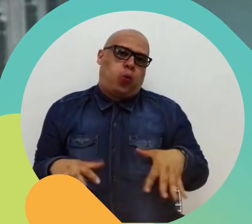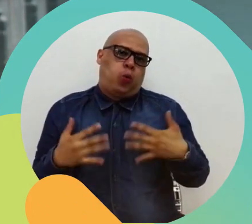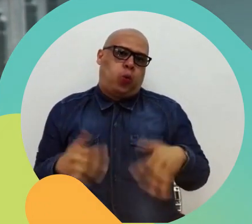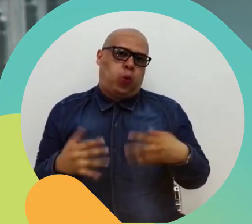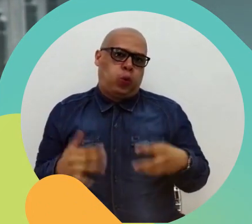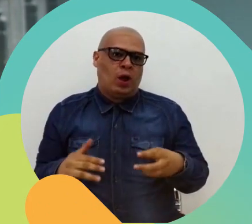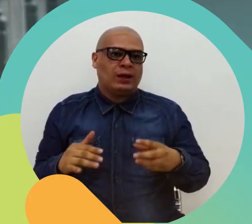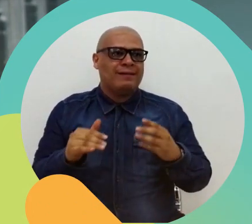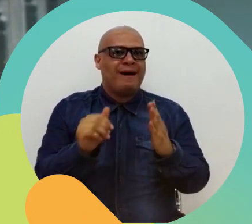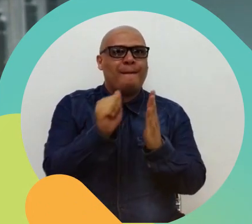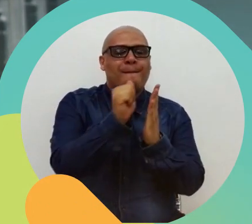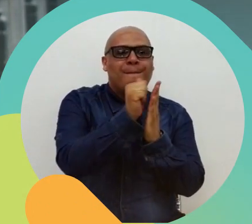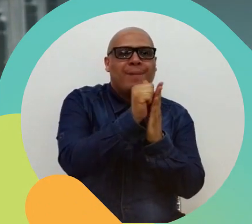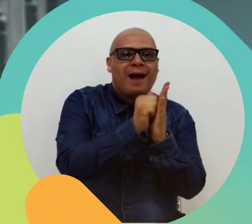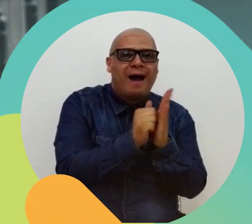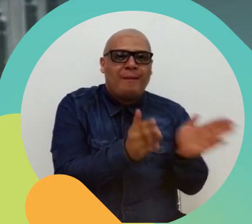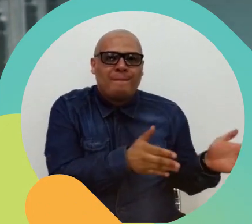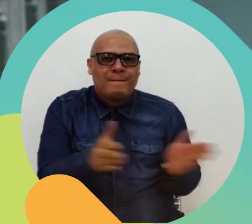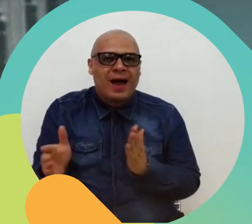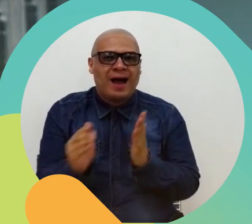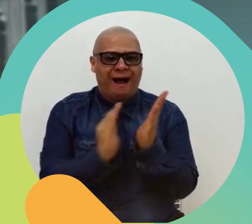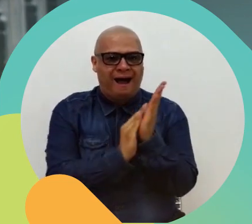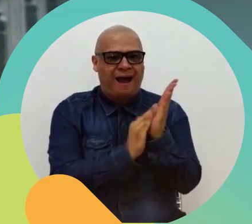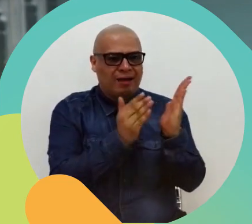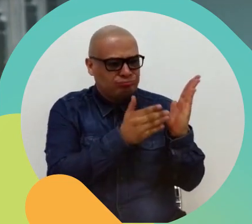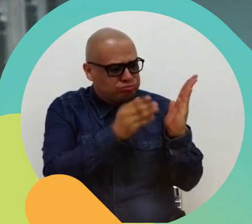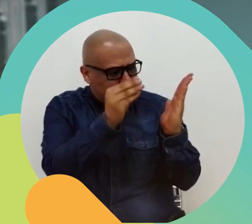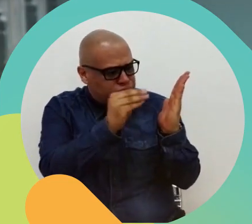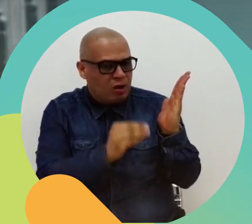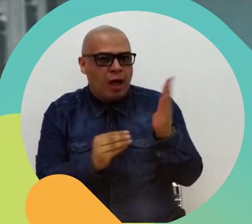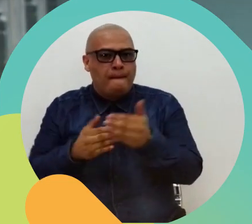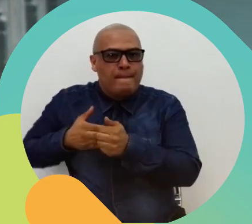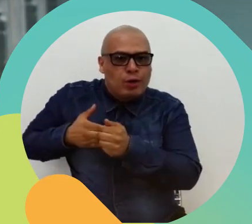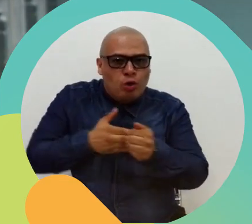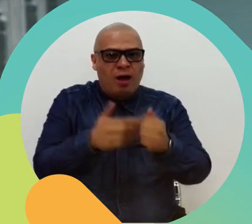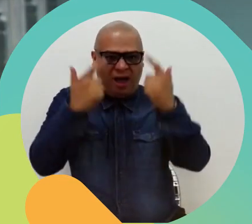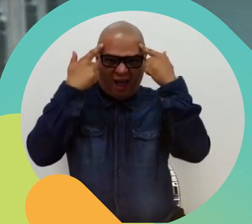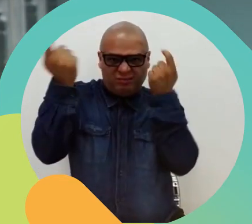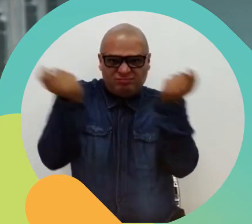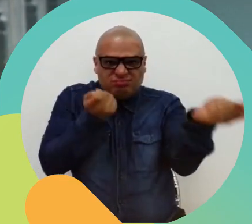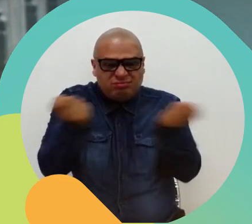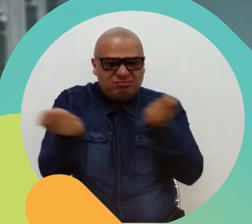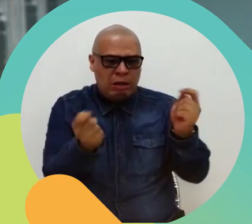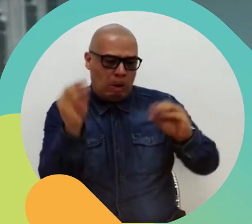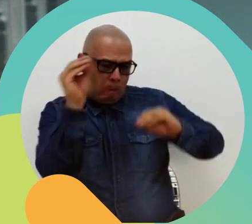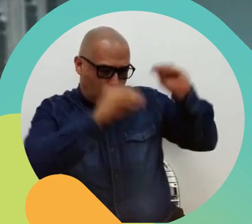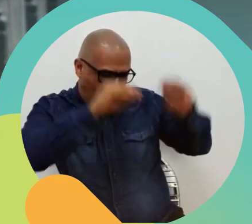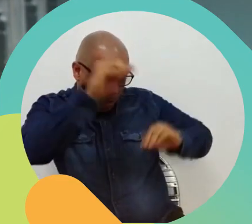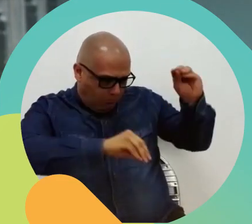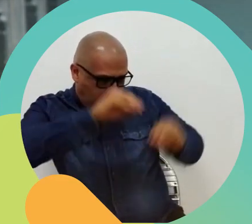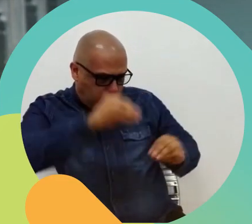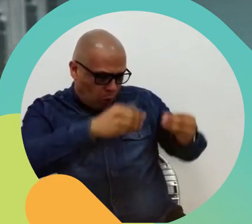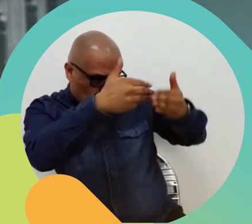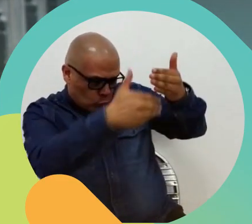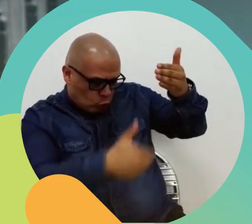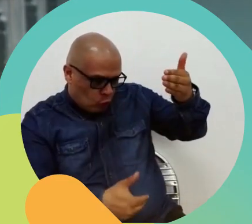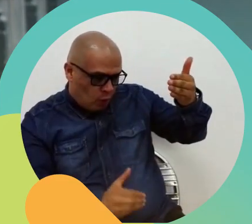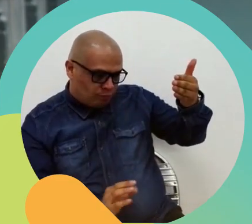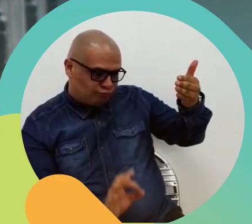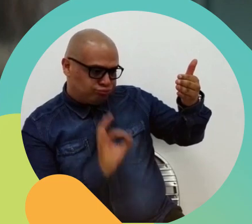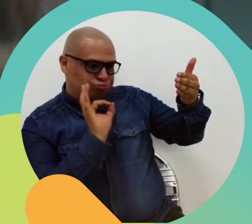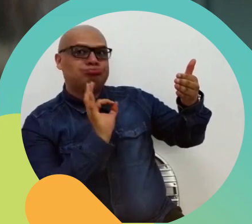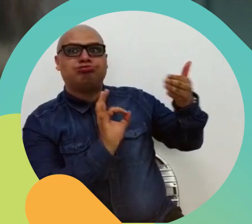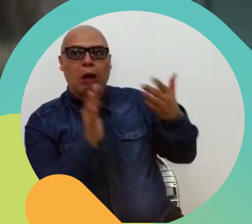planes de área y en ellos incorporar metodologías, estrategias y seguimientos que permitan la